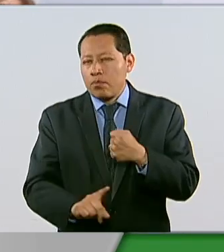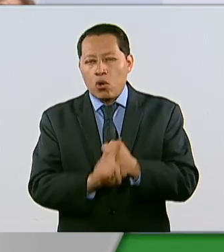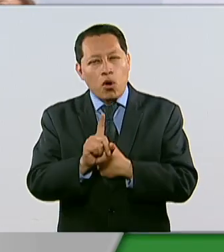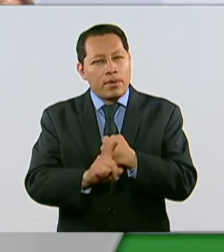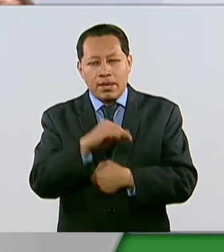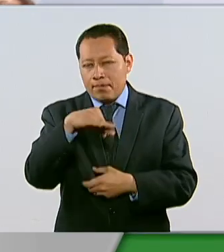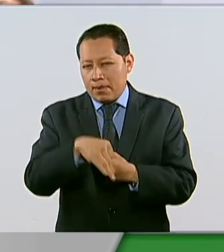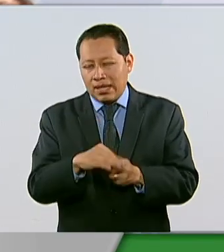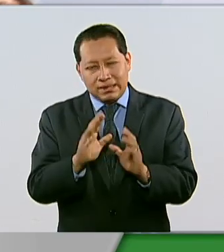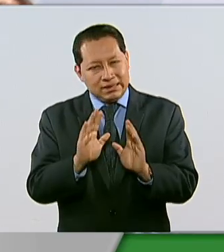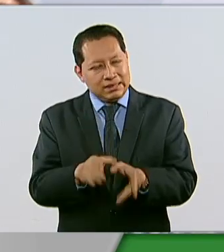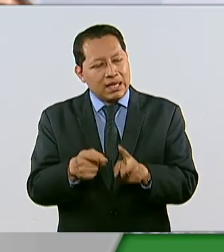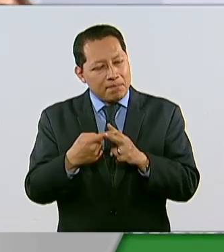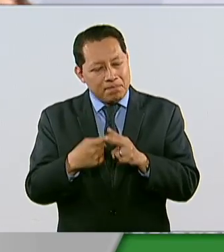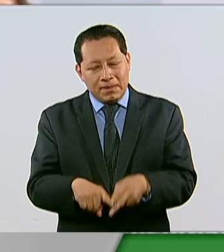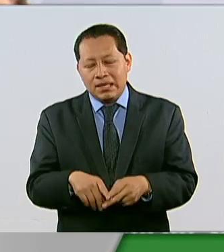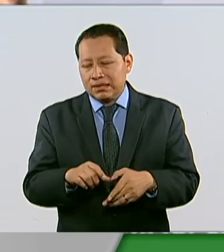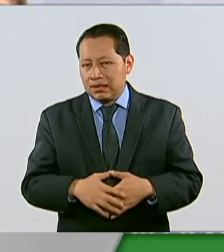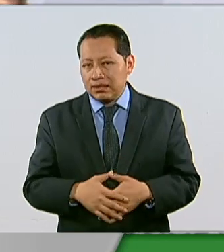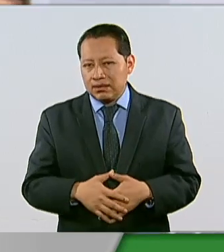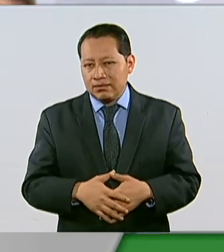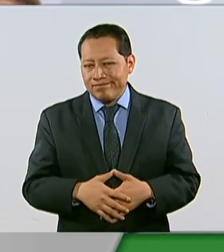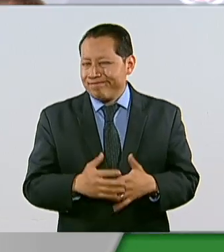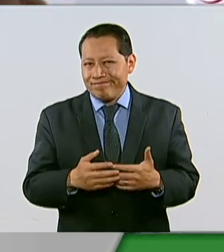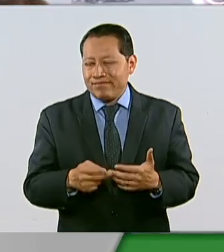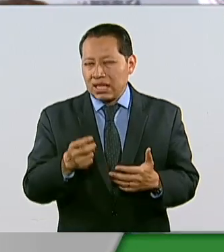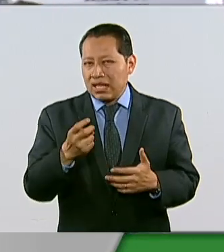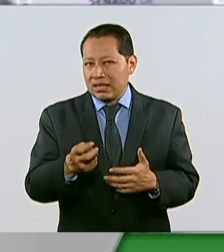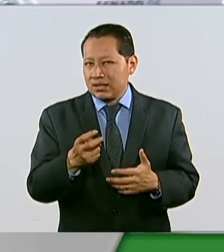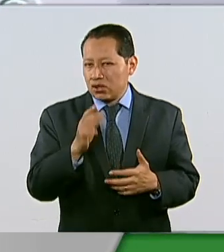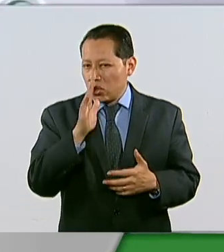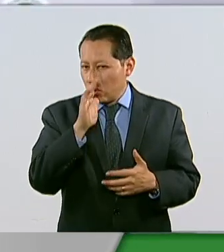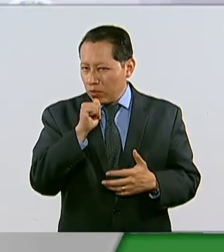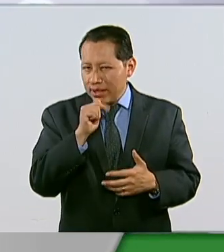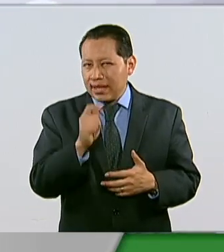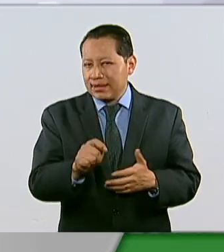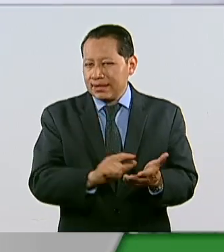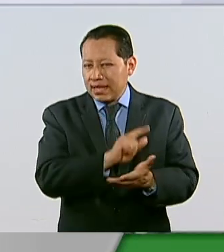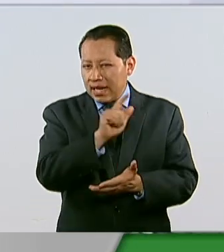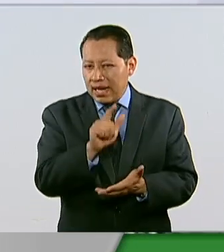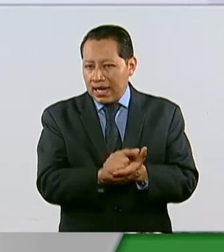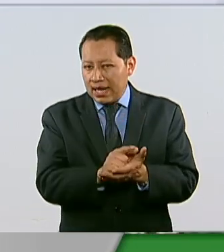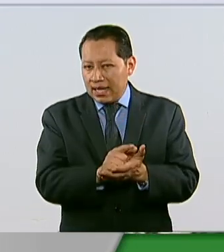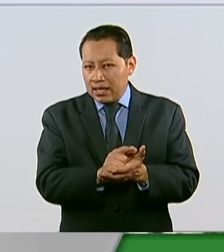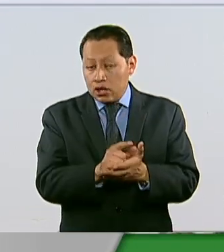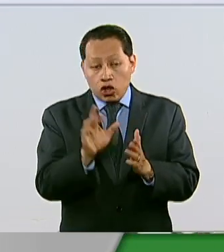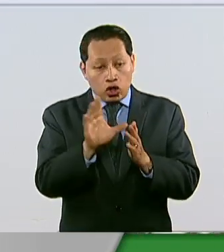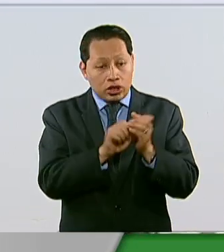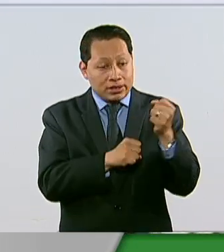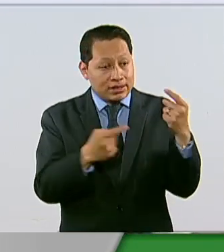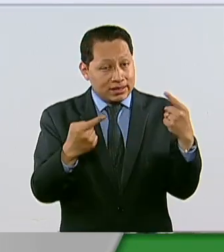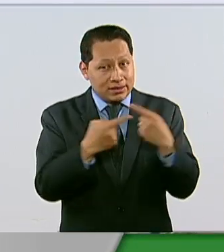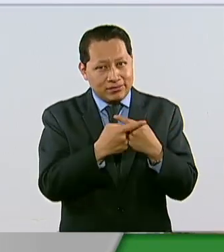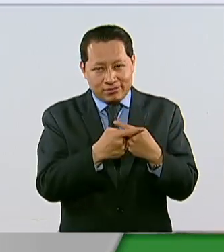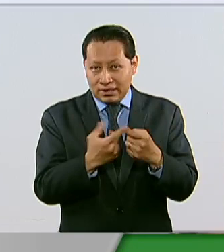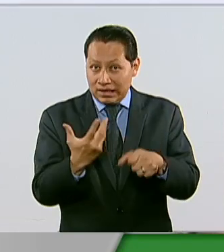desde ya. No se puede modificar una ley que sea contraria a la Constitución.